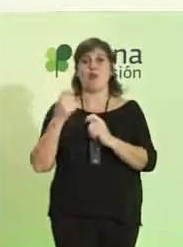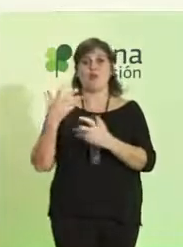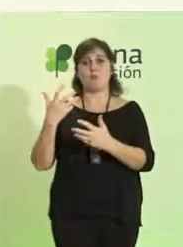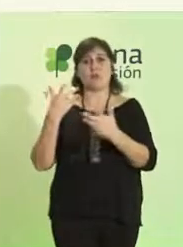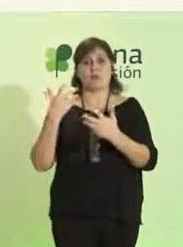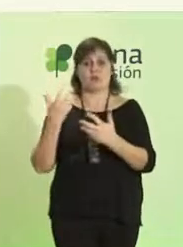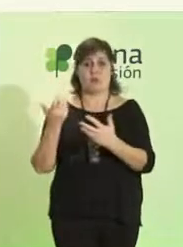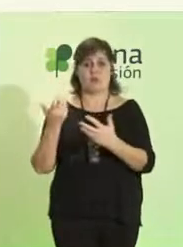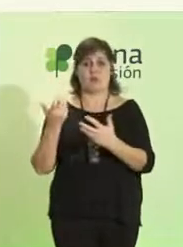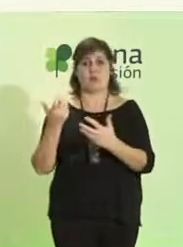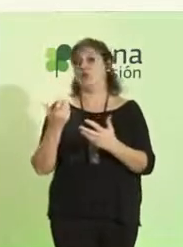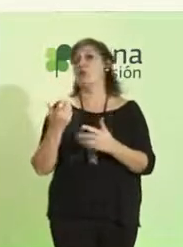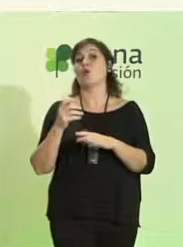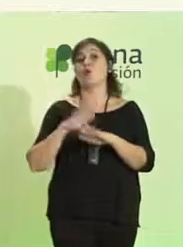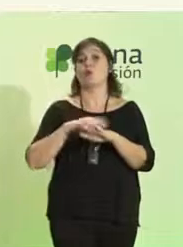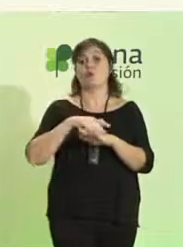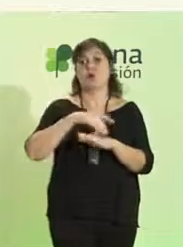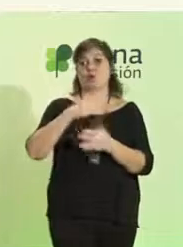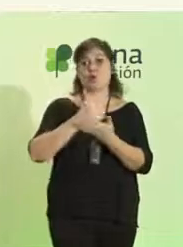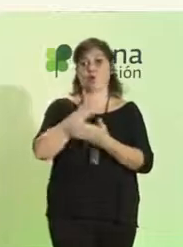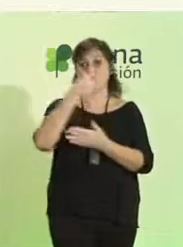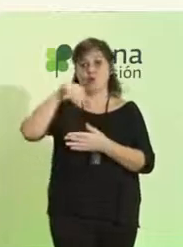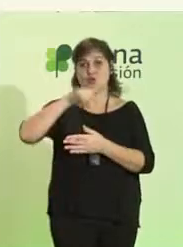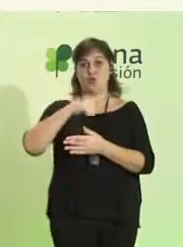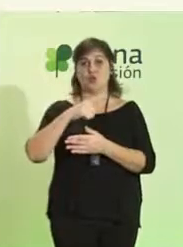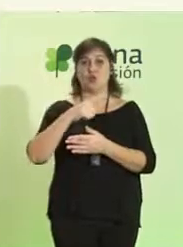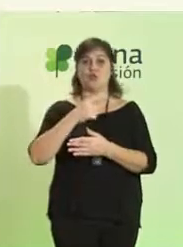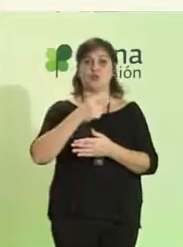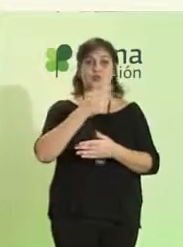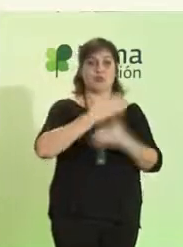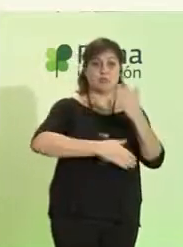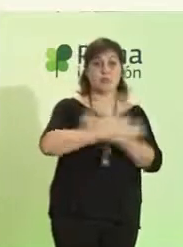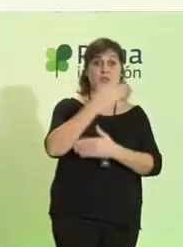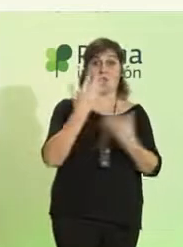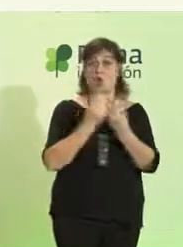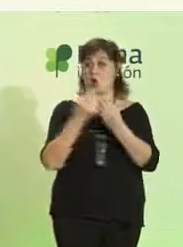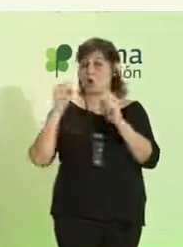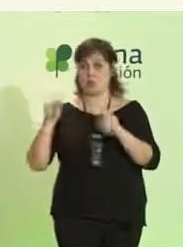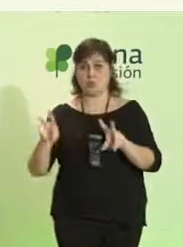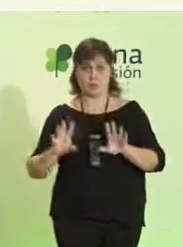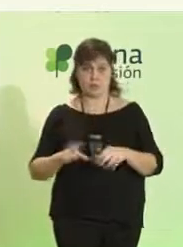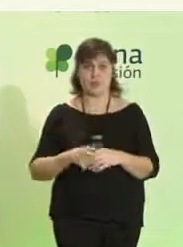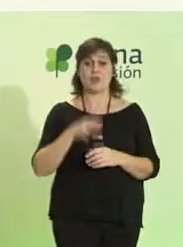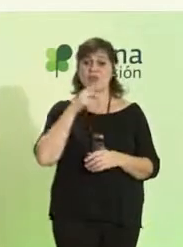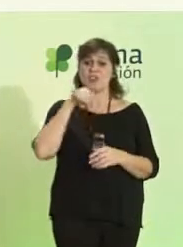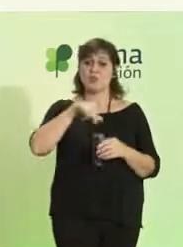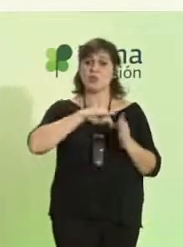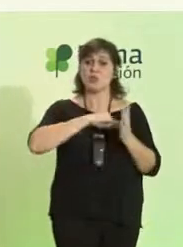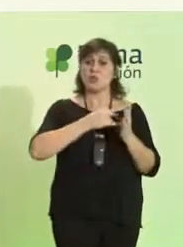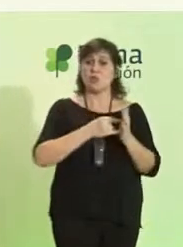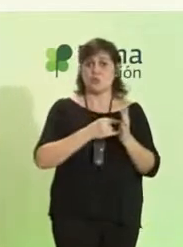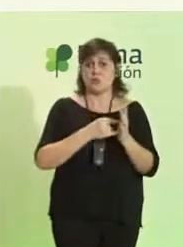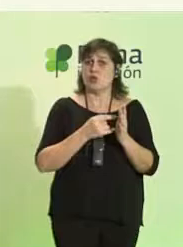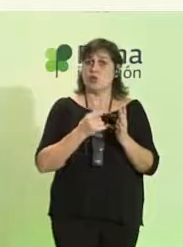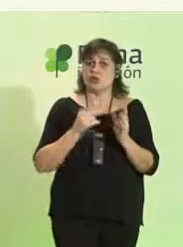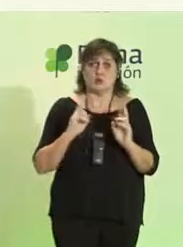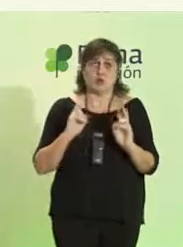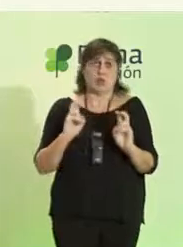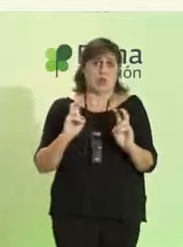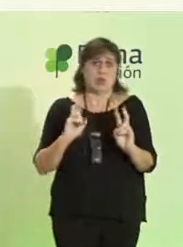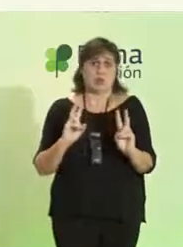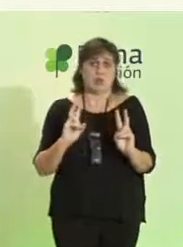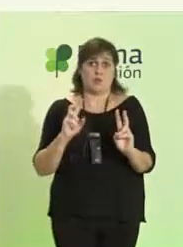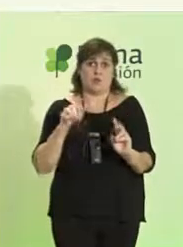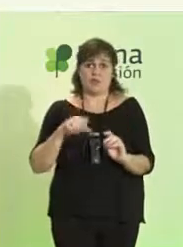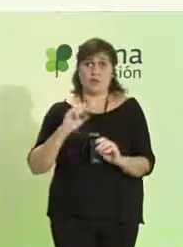nosotros, capaces y discapaces. De momento, es un proyecto y, en fin,